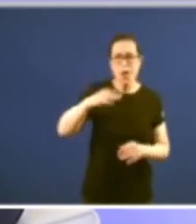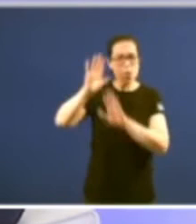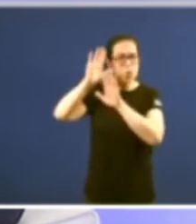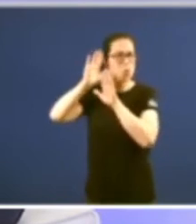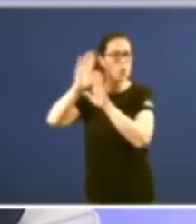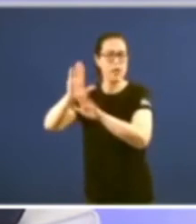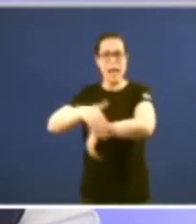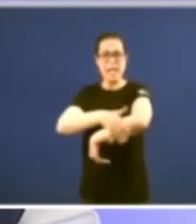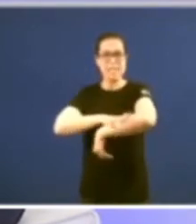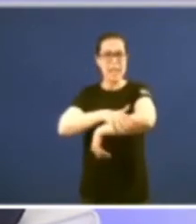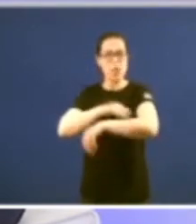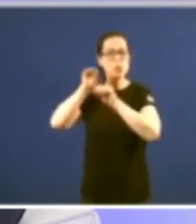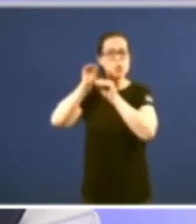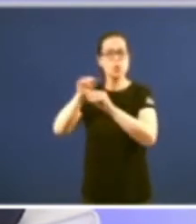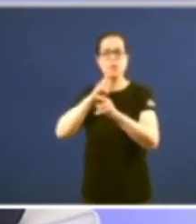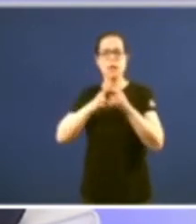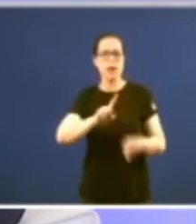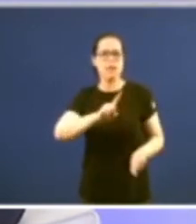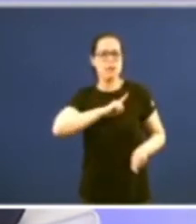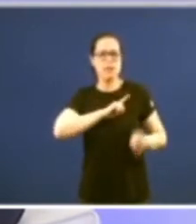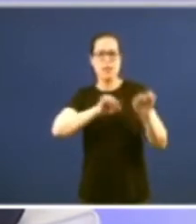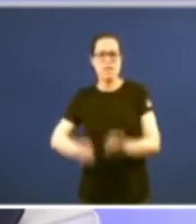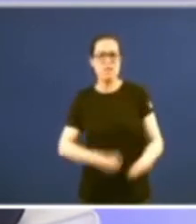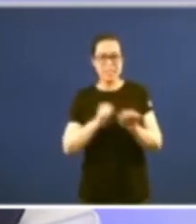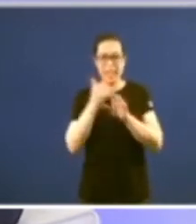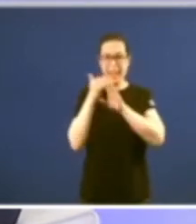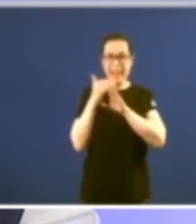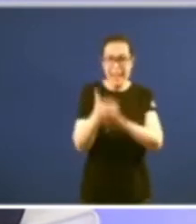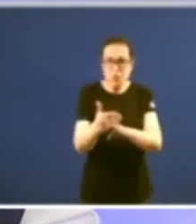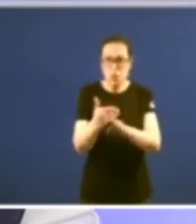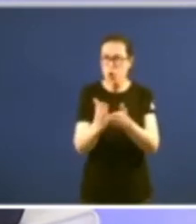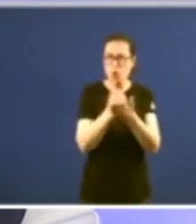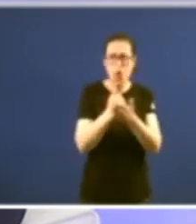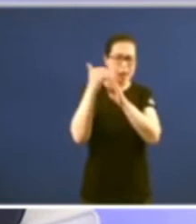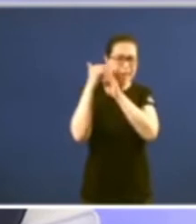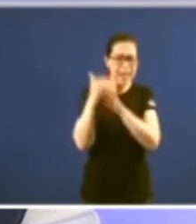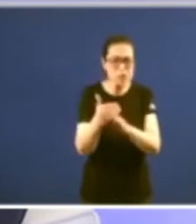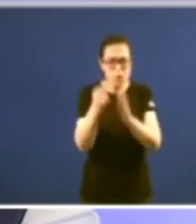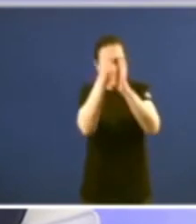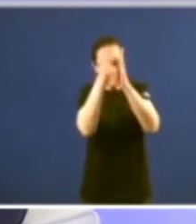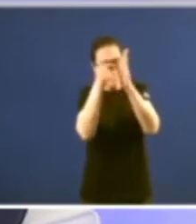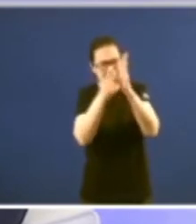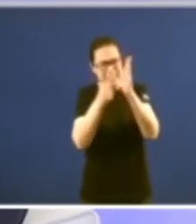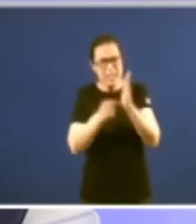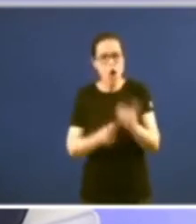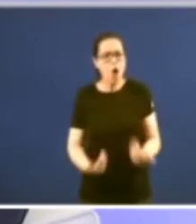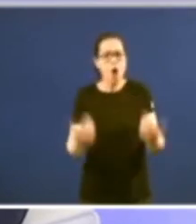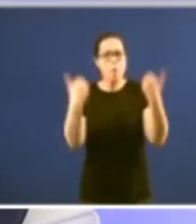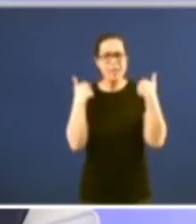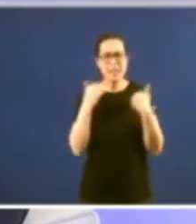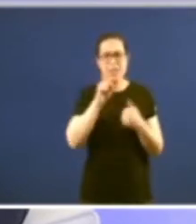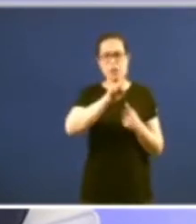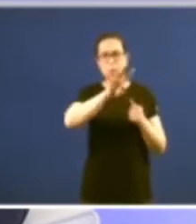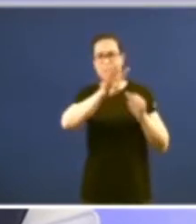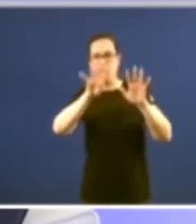plenamente e a defensa e as forzas armadas todo o demais todo o demais todo absolutamente todas as competencias do 149